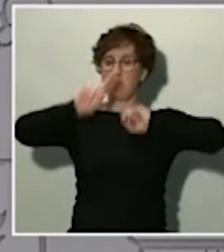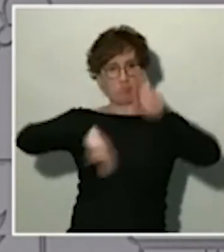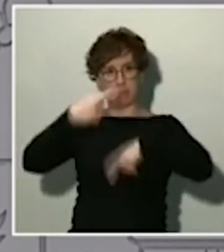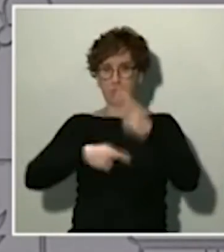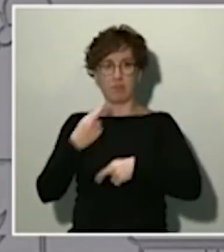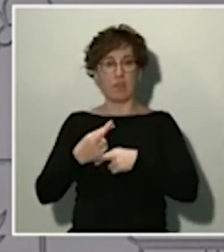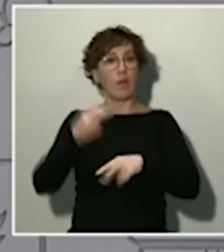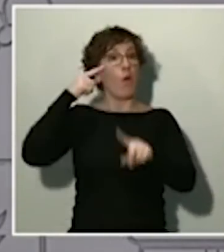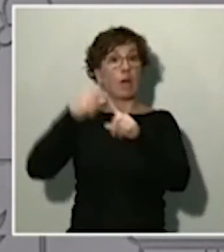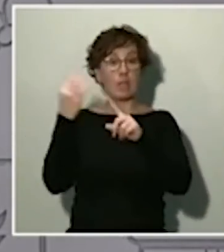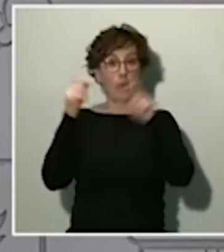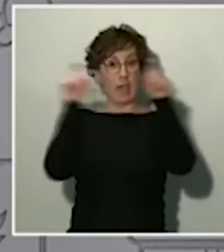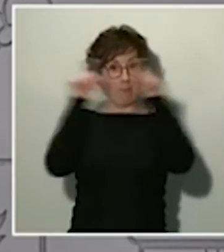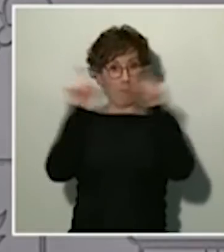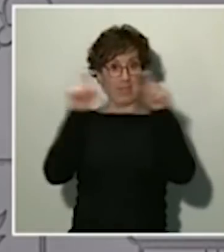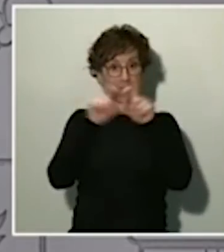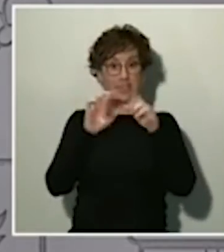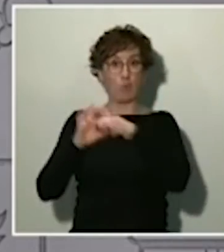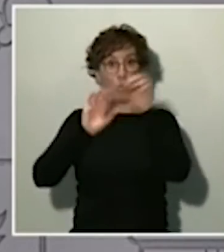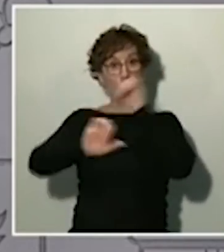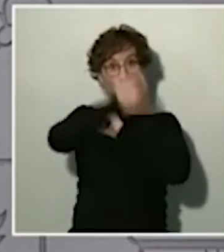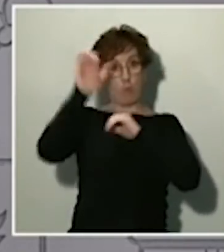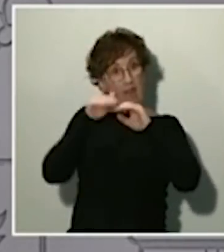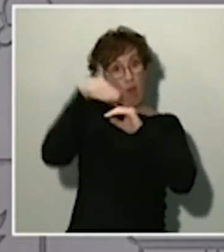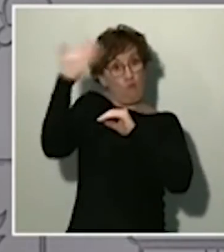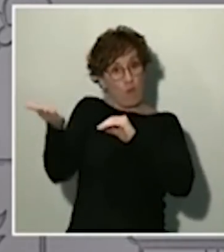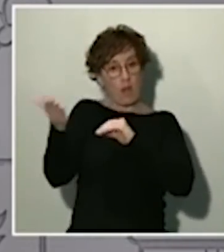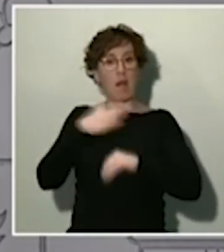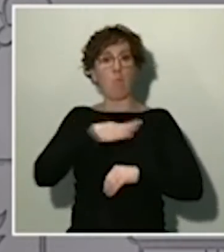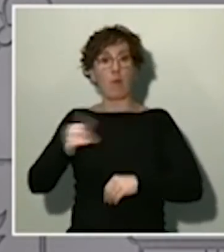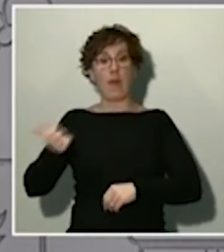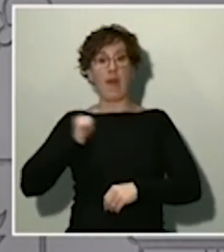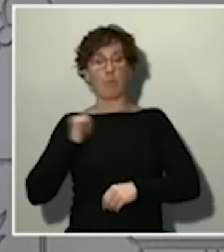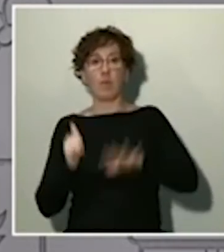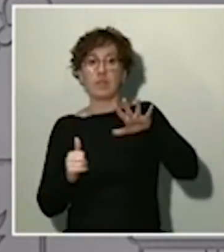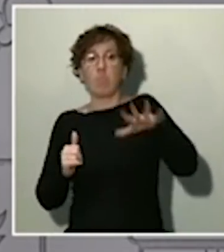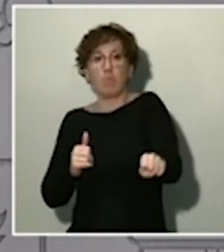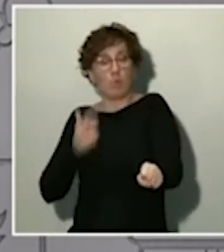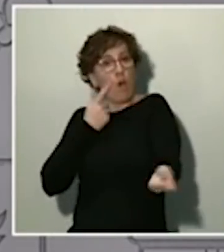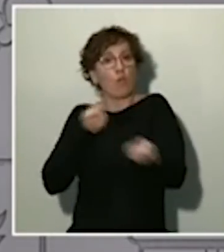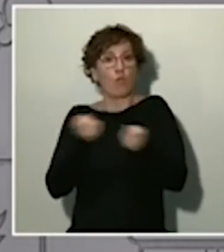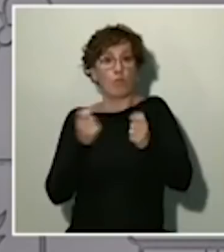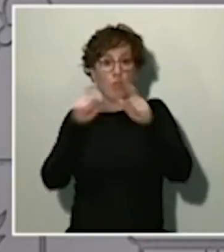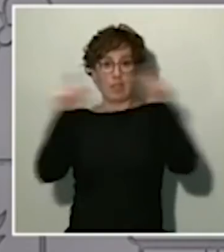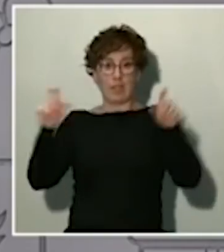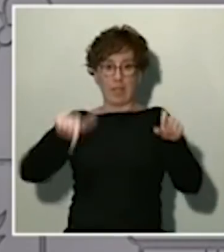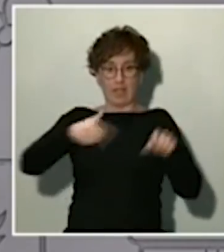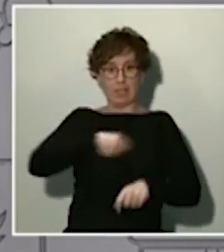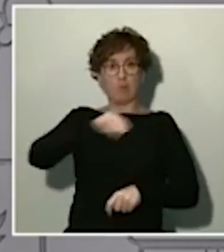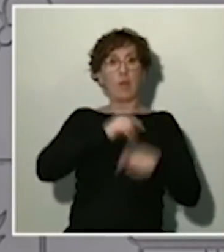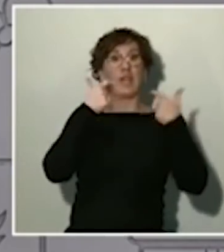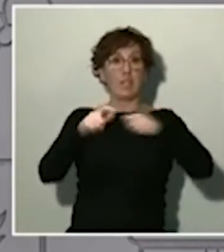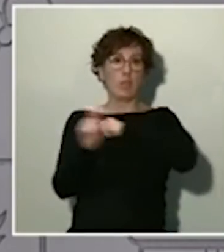países de fuera de la Unión Europea puedan hacerse con el control de entidades españolas en sectores estratégicos aprovechando